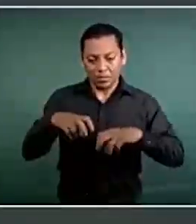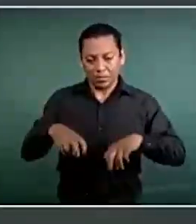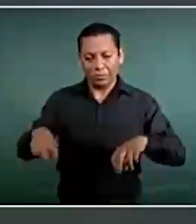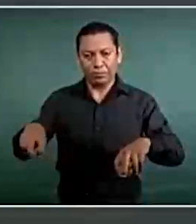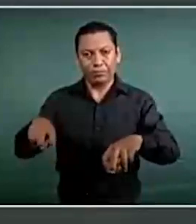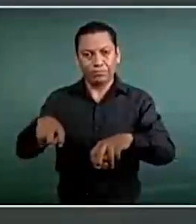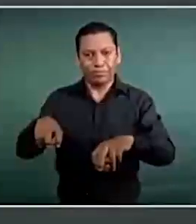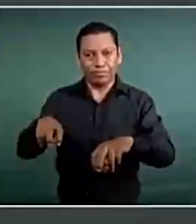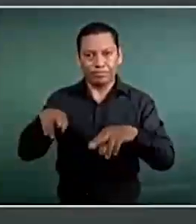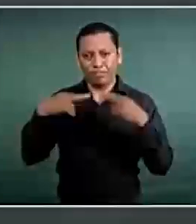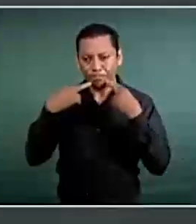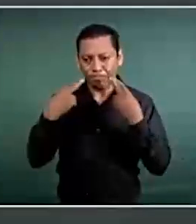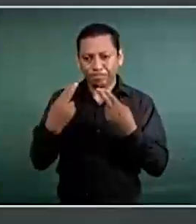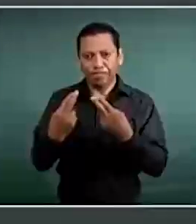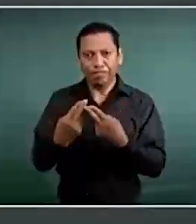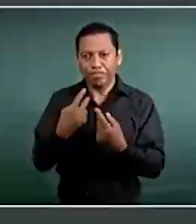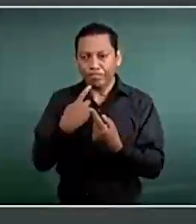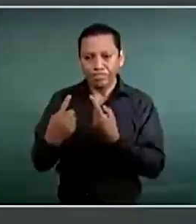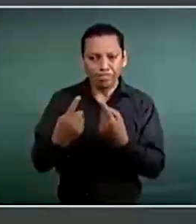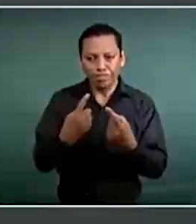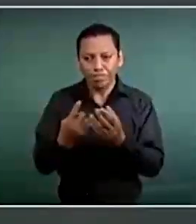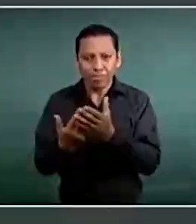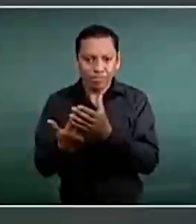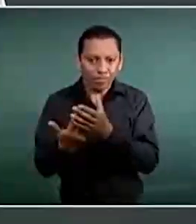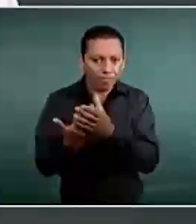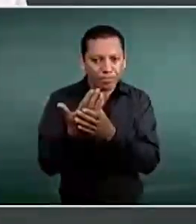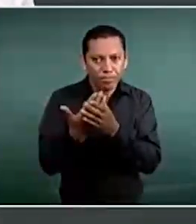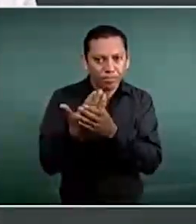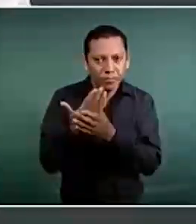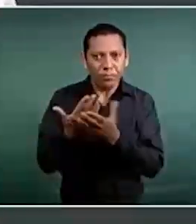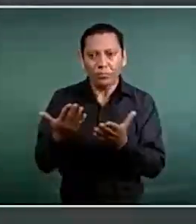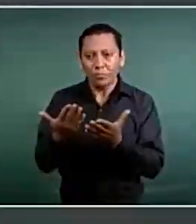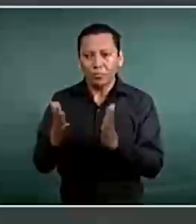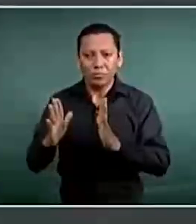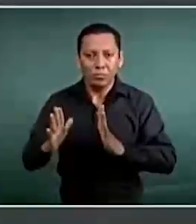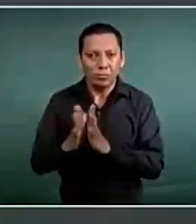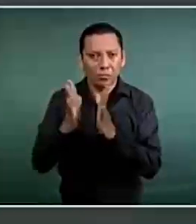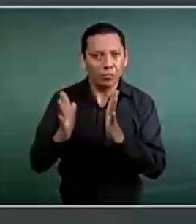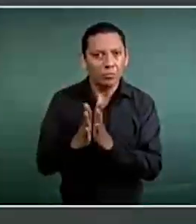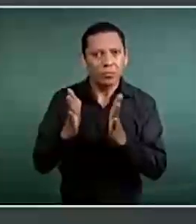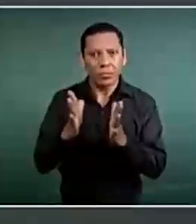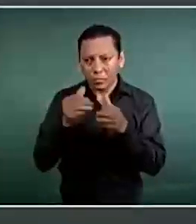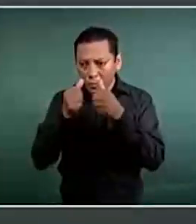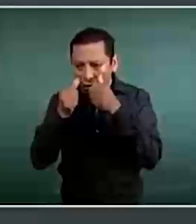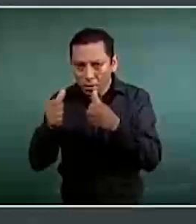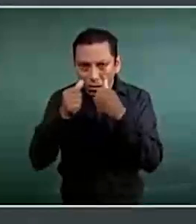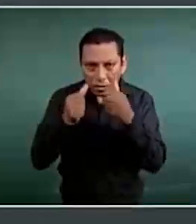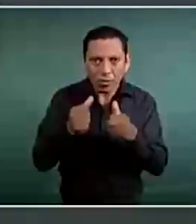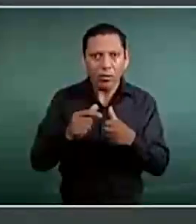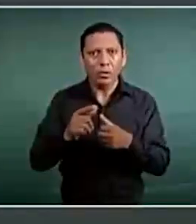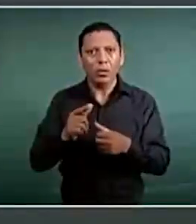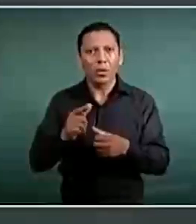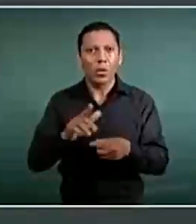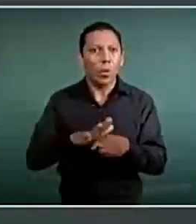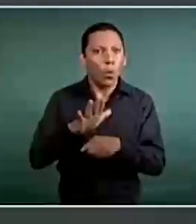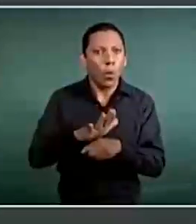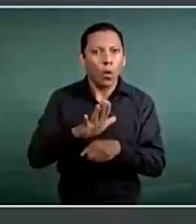reúne, que participa, que atiende el problema de la